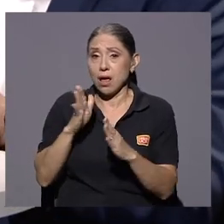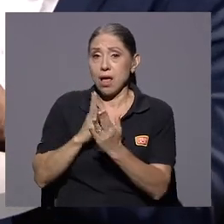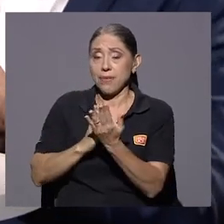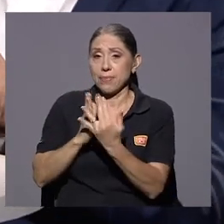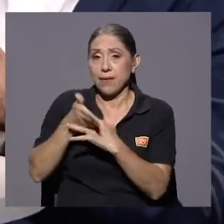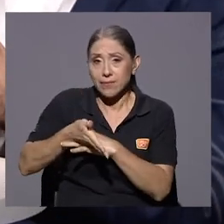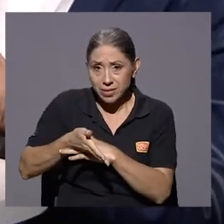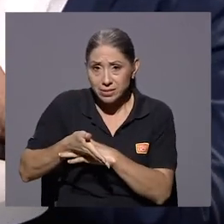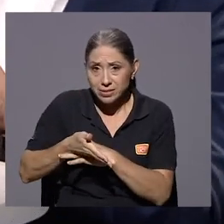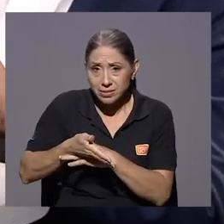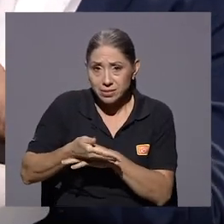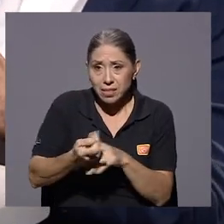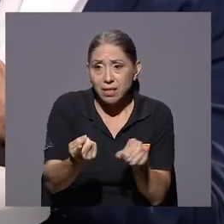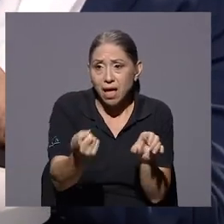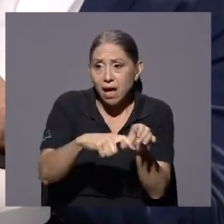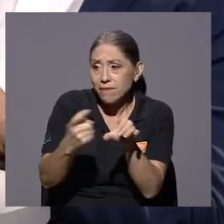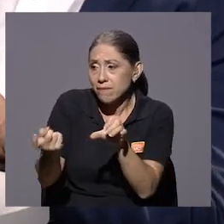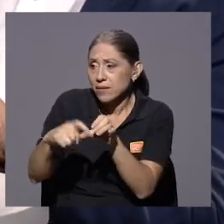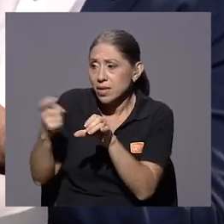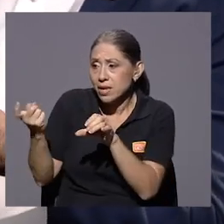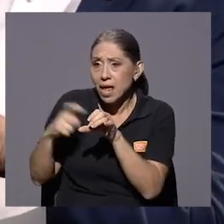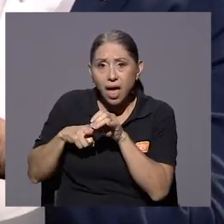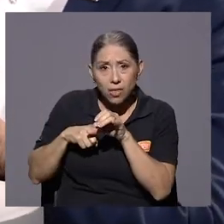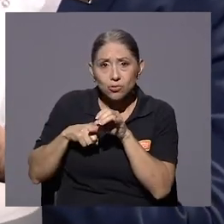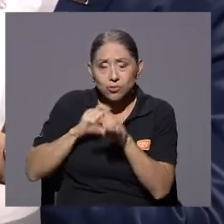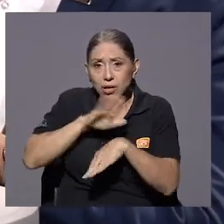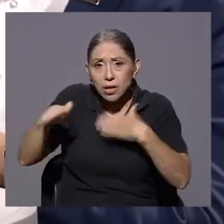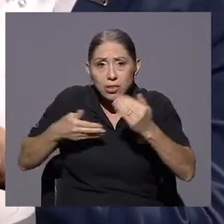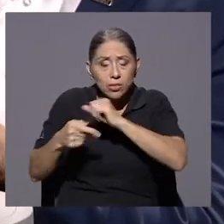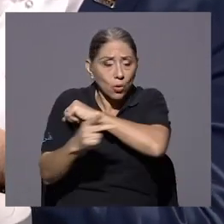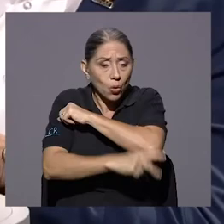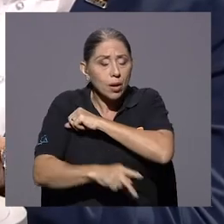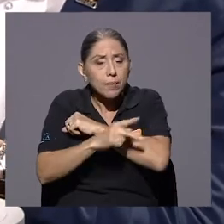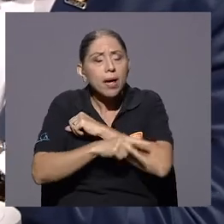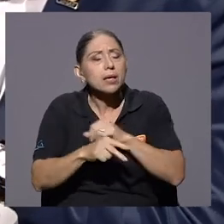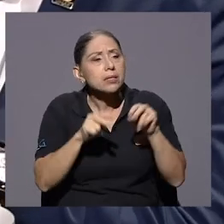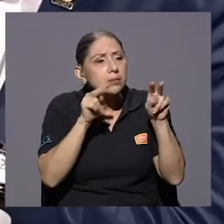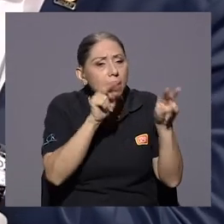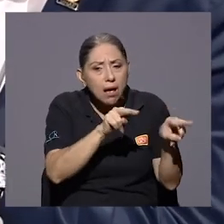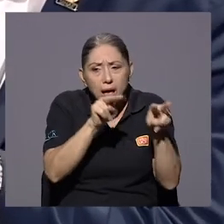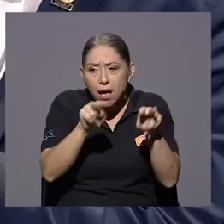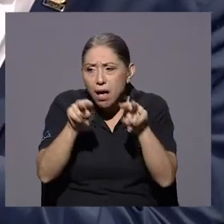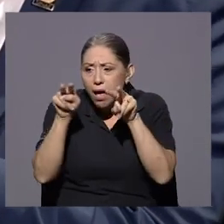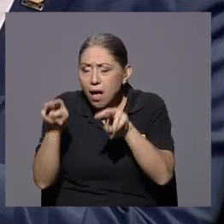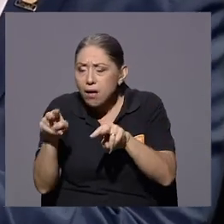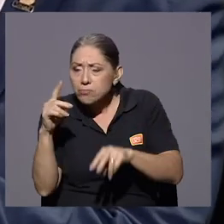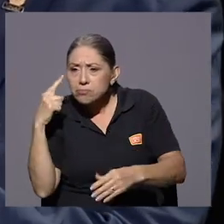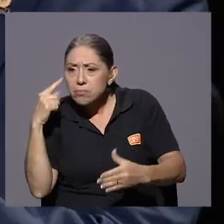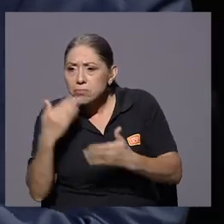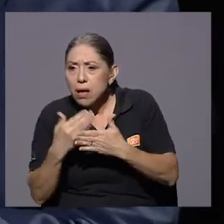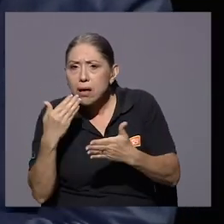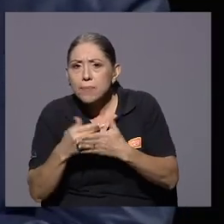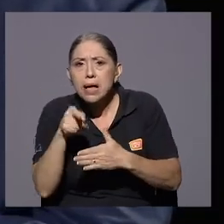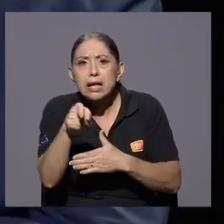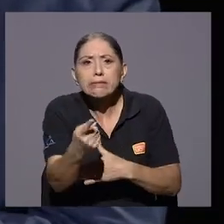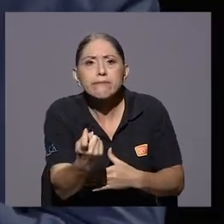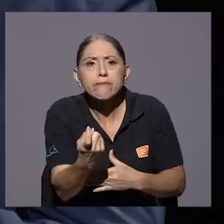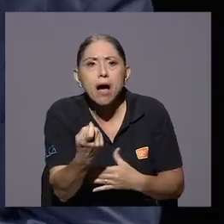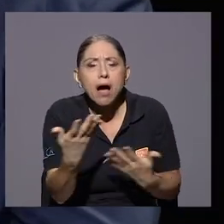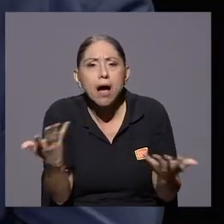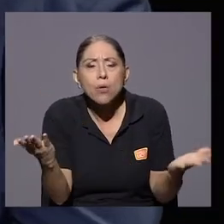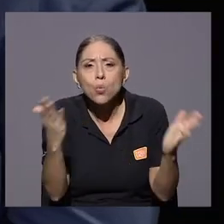evidenciamos nosotros a través de nuestros afiliados, nuestros delegados a lo largo y ancho del país, esa